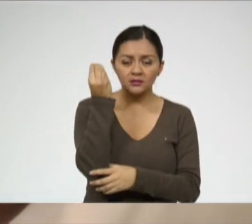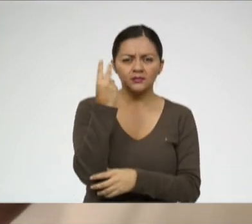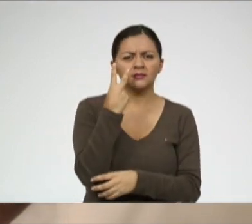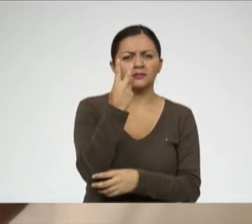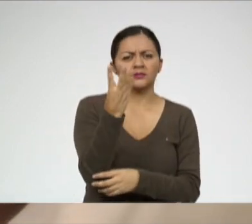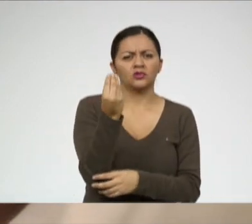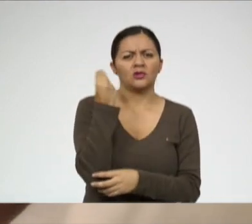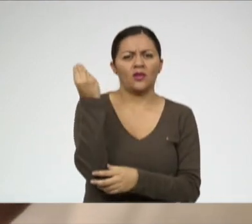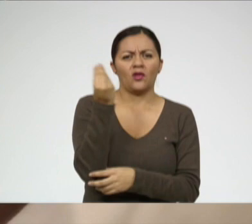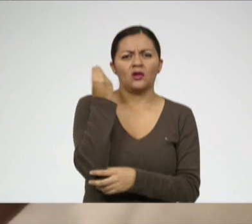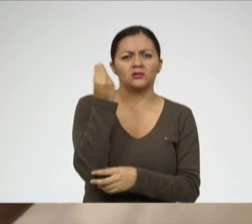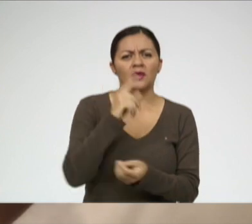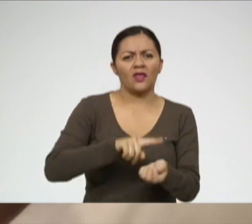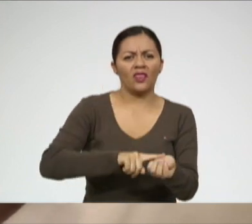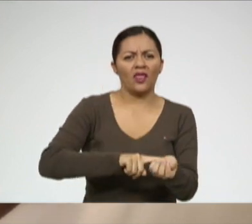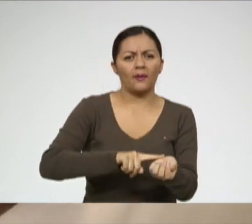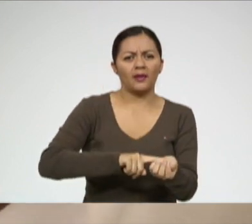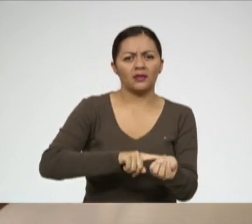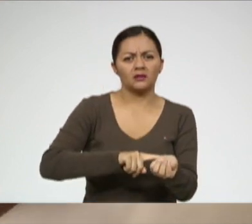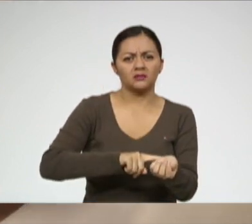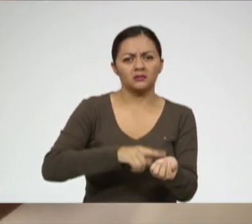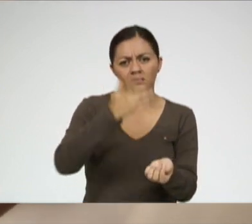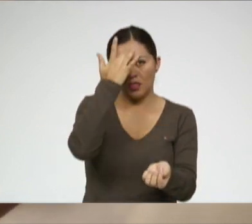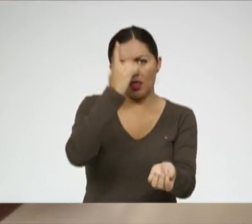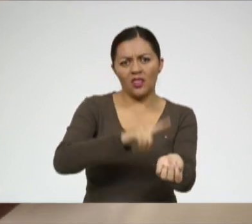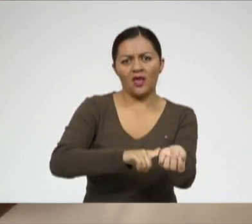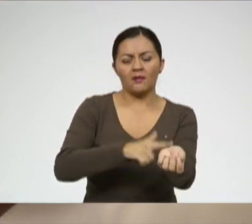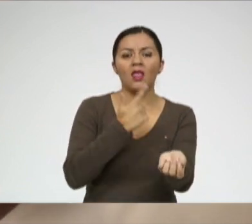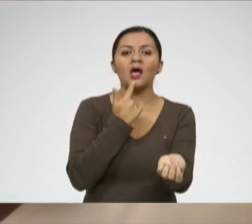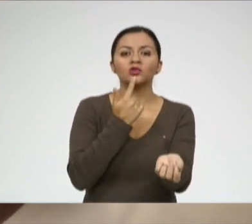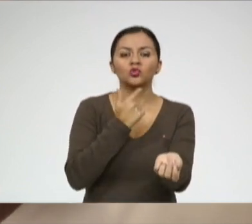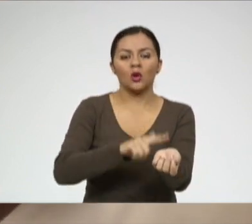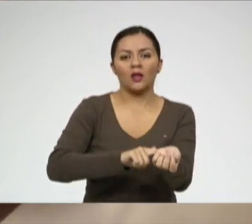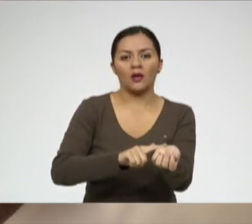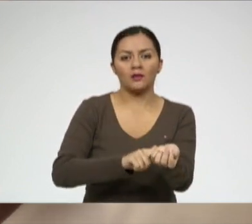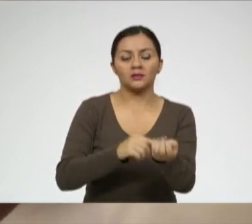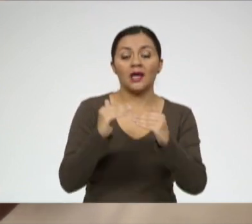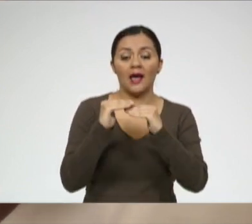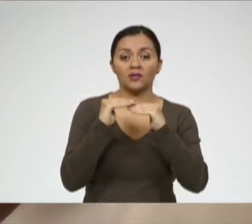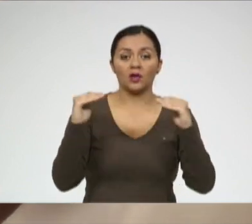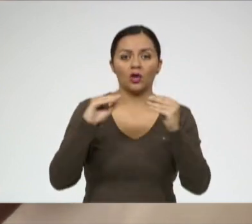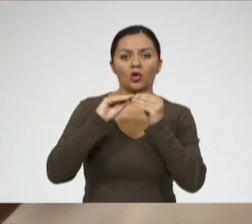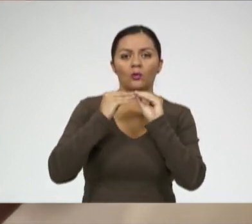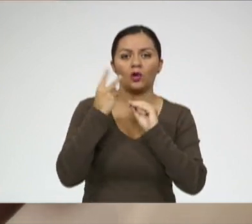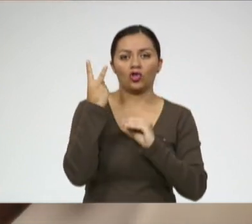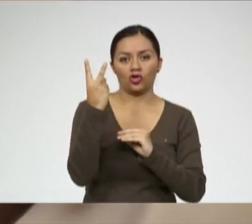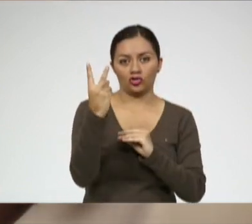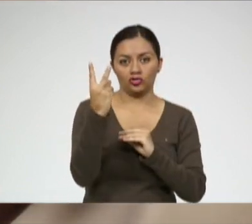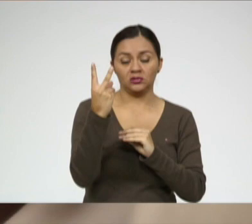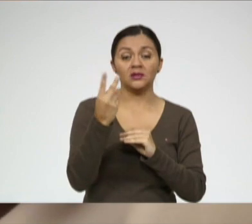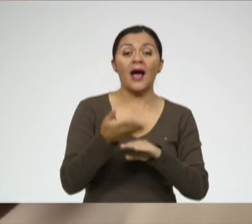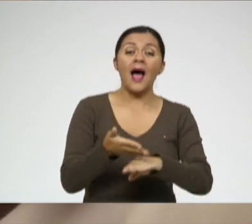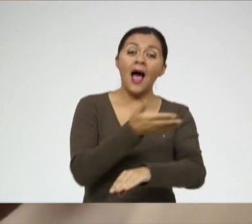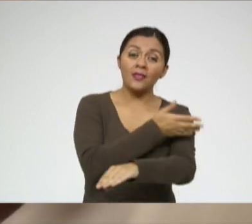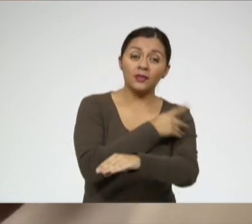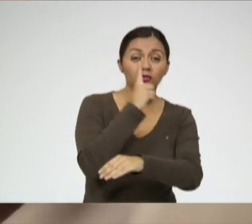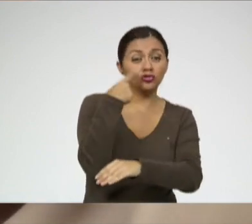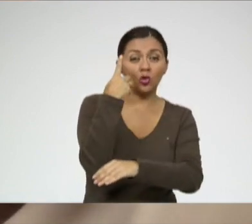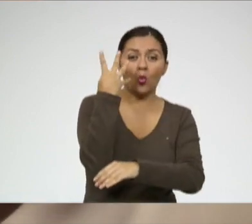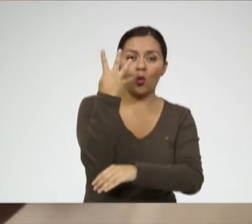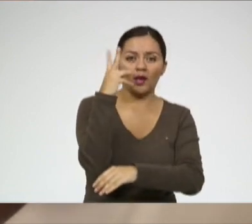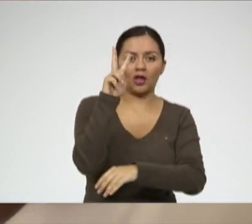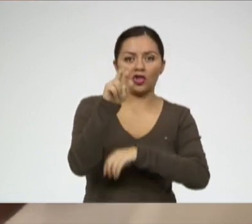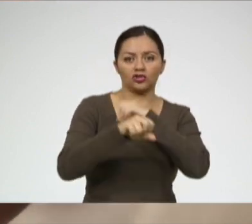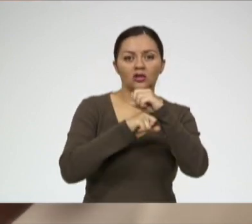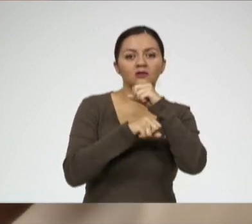adolescentes con una diabetes tipo 2. Era una enfermedad senil, que antes venía solo en las personas de 40 años para arriba. Ahora vemos